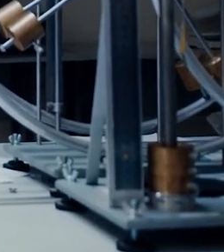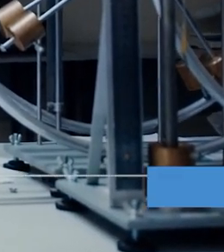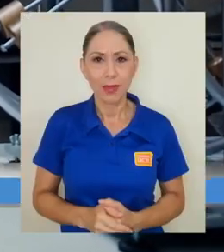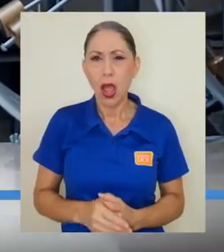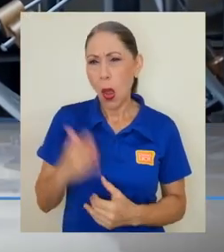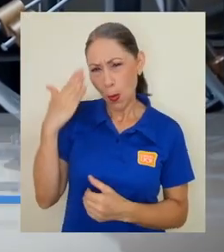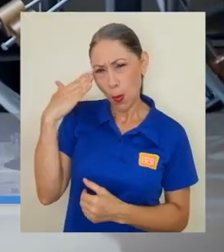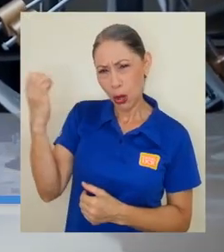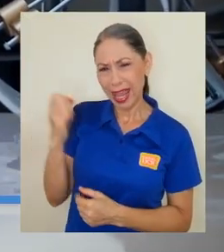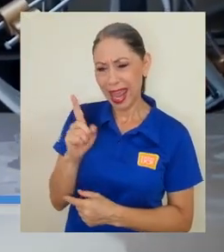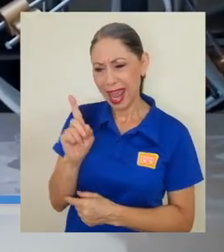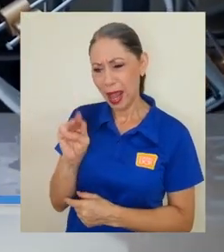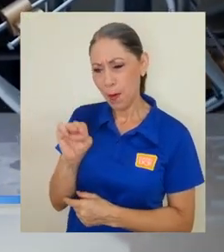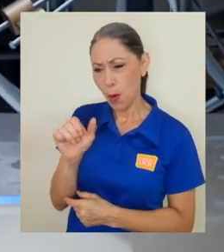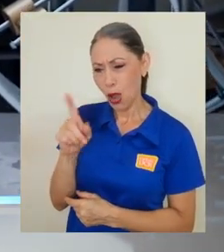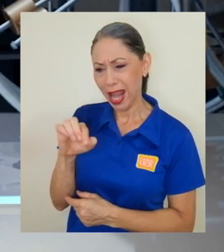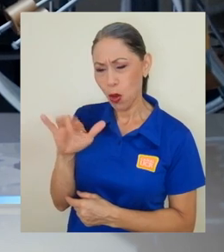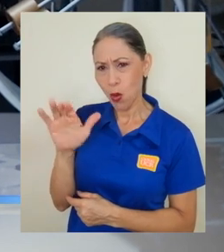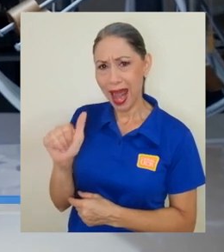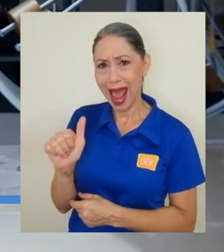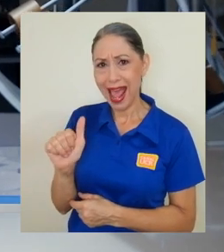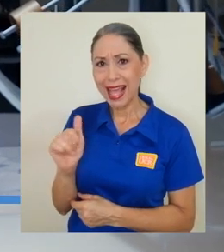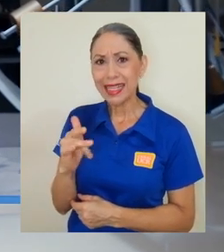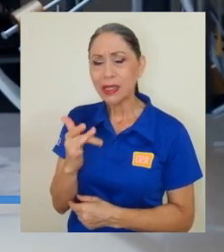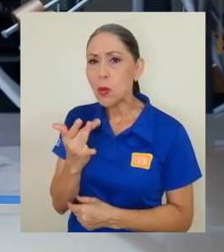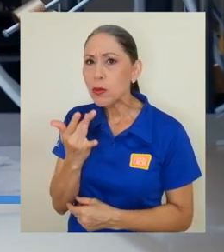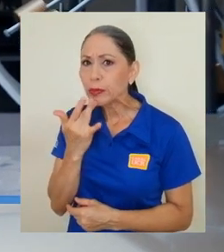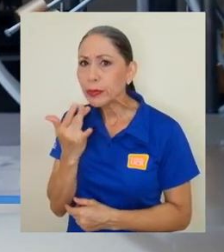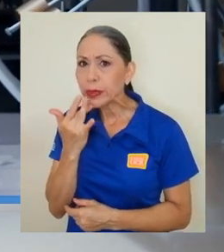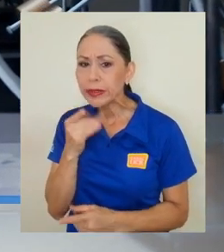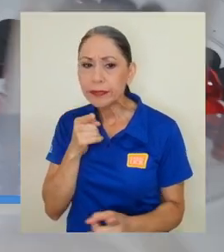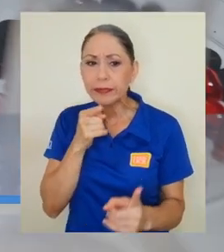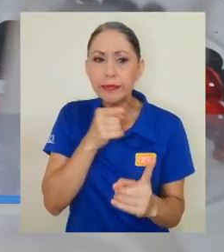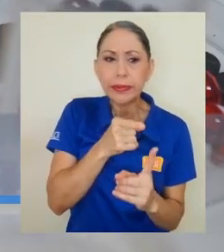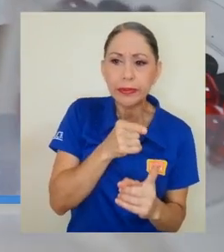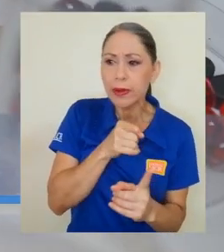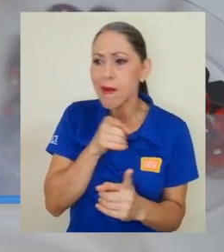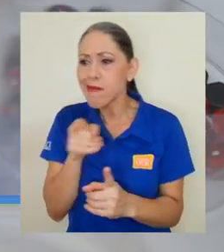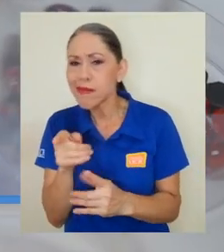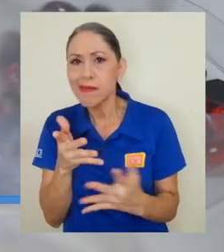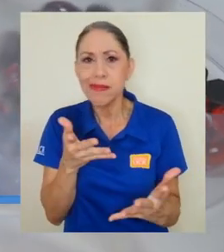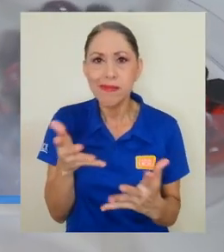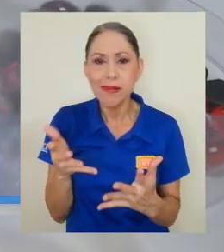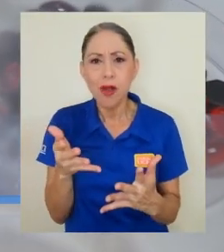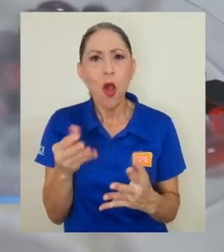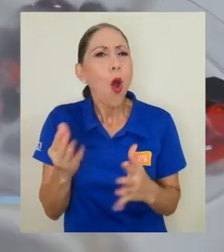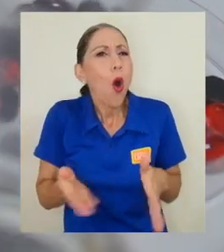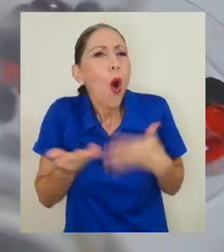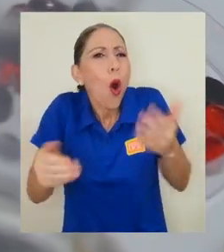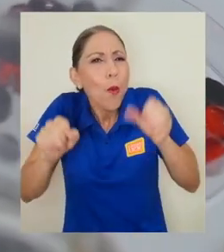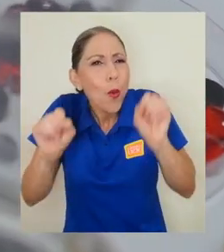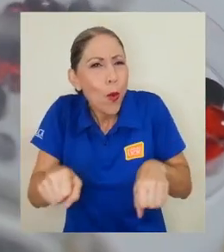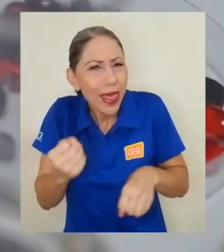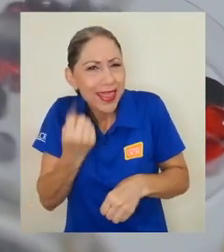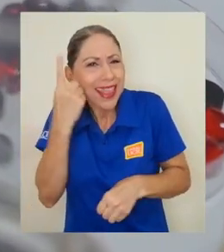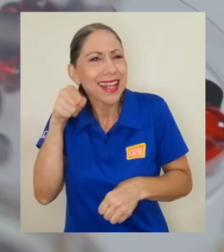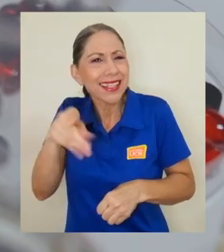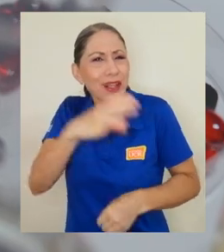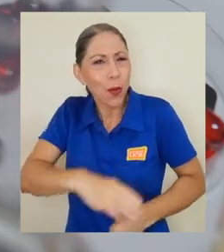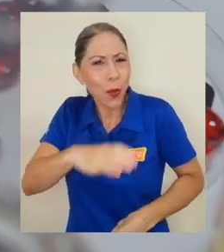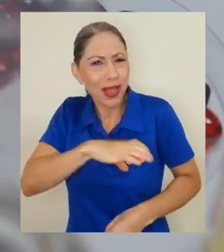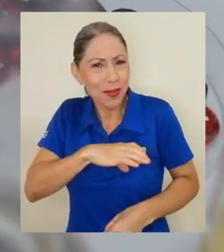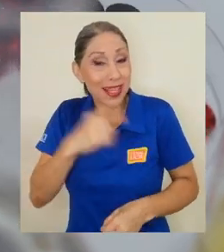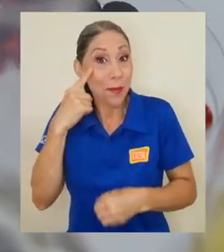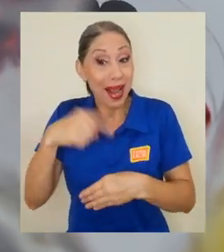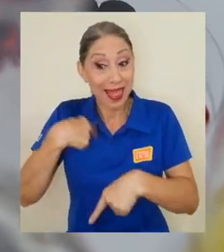¿Qué hace que una molécula presente una afinidad por una sustancia u otra? ¿Cómo puede aportar el entendimiento de este comportamiento en la